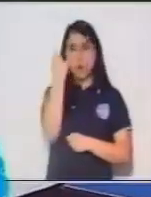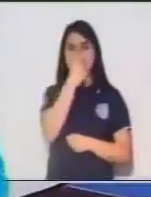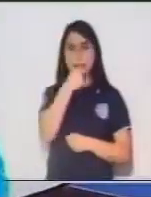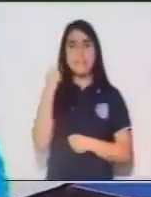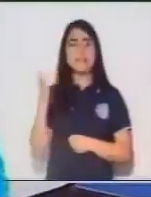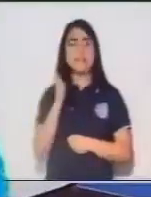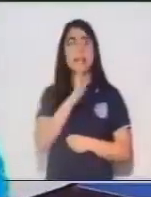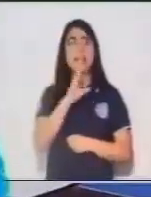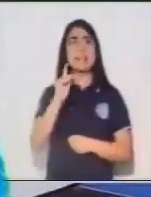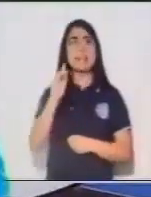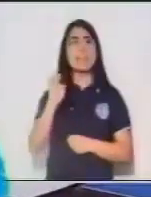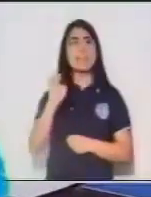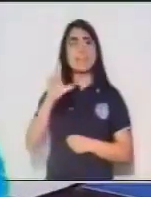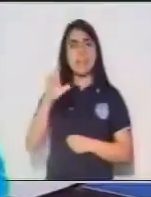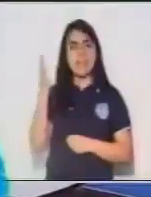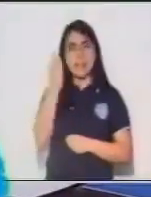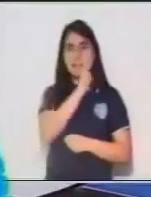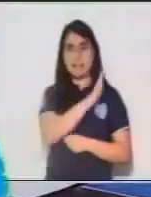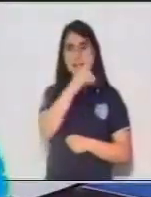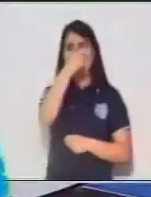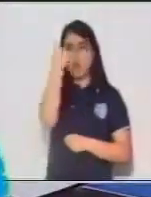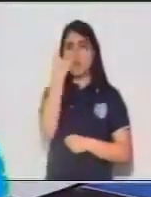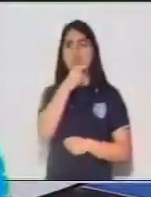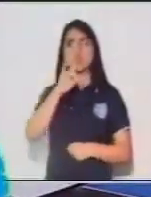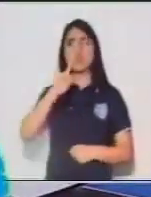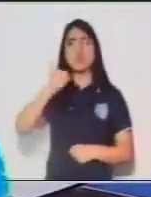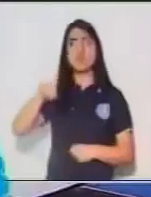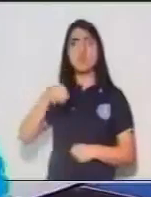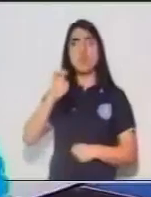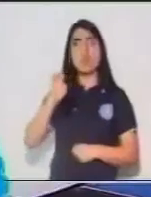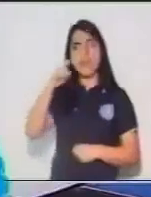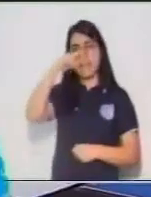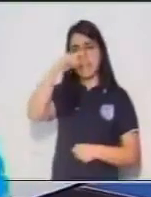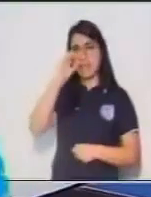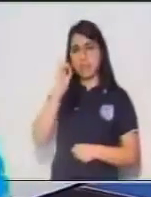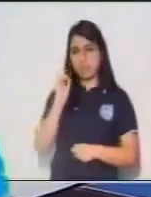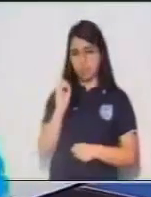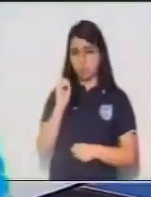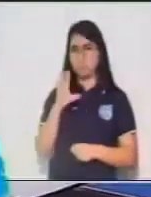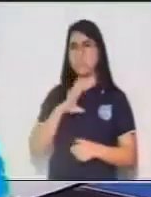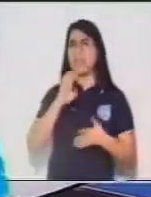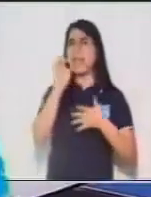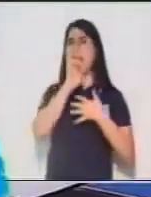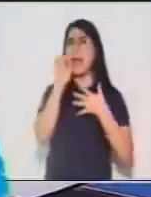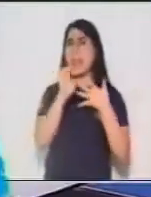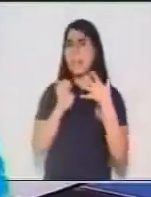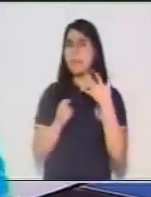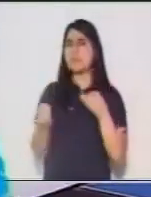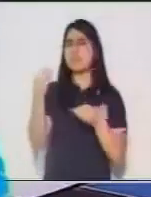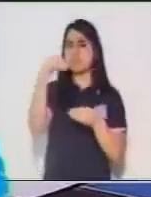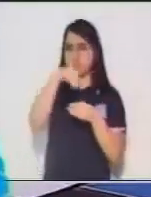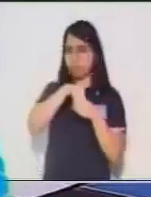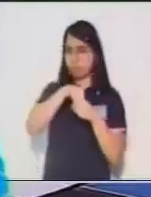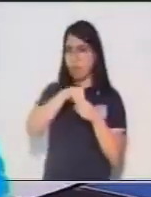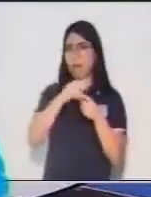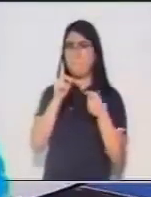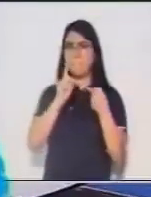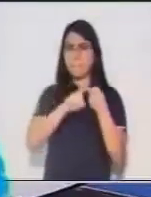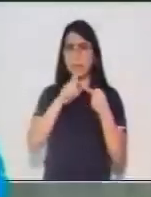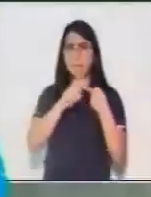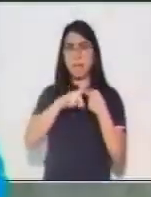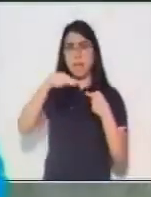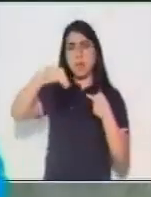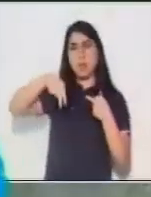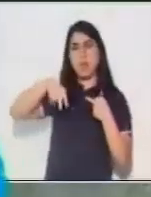núcleo. Cuando hablamos del núcleo en el sintagma nominal o en el sujeto, vamos a hablar que es el elemento principal, es la